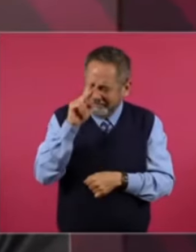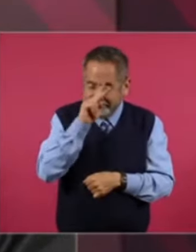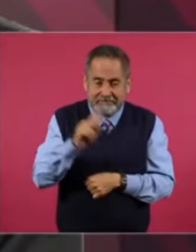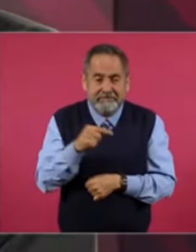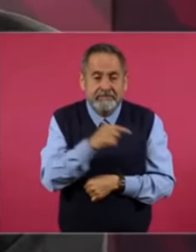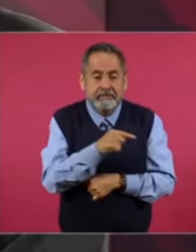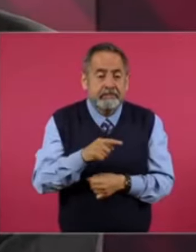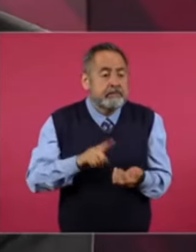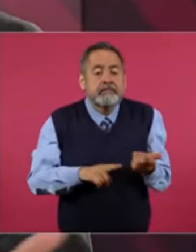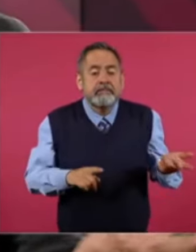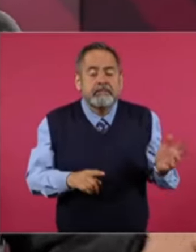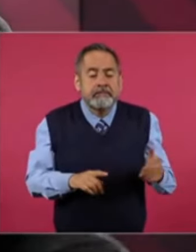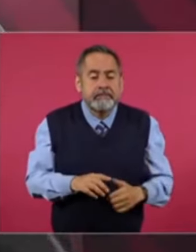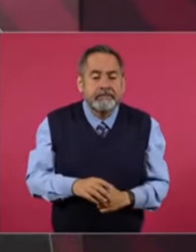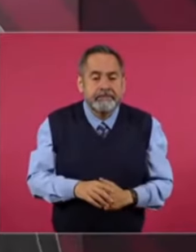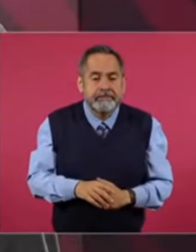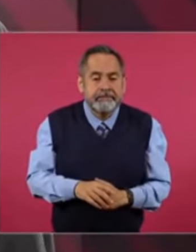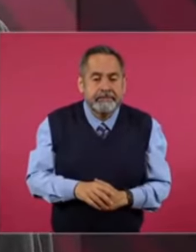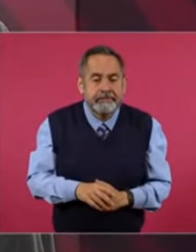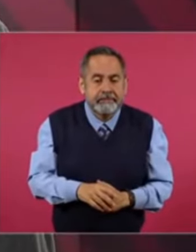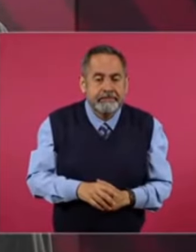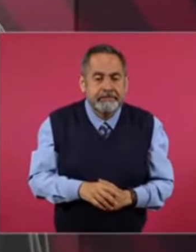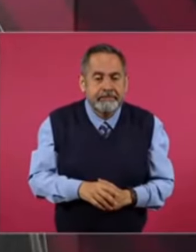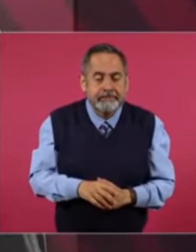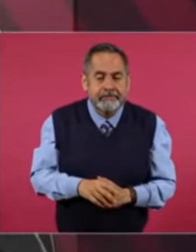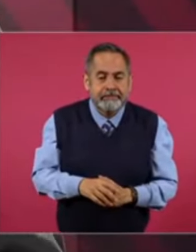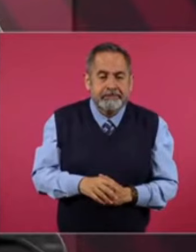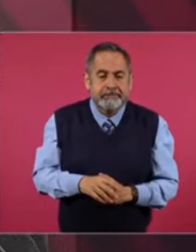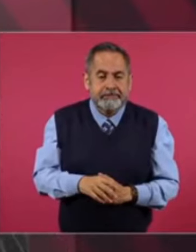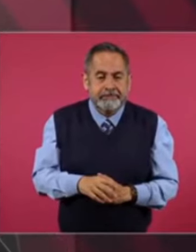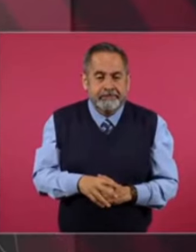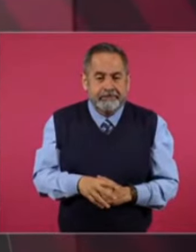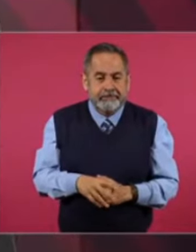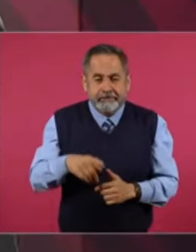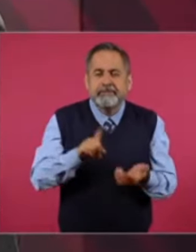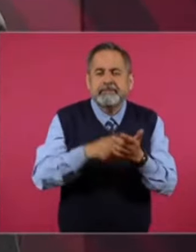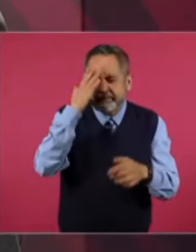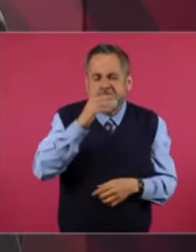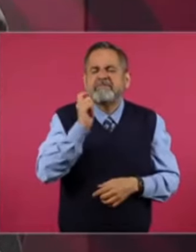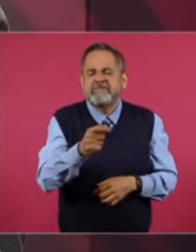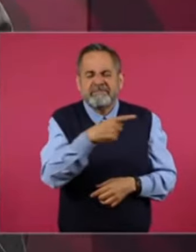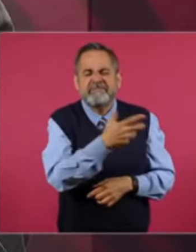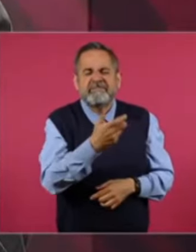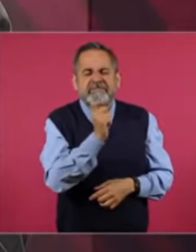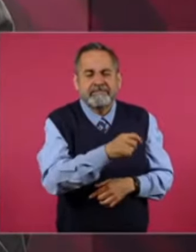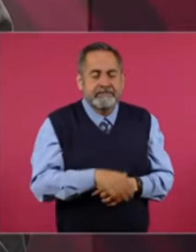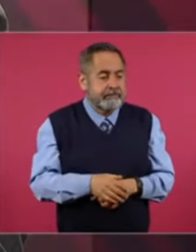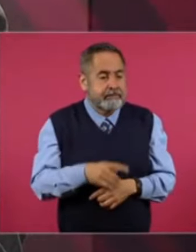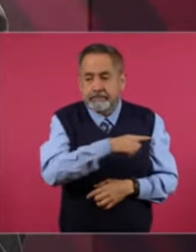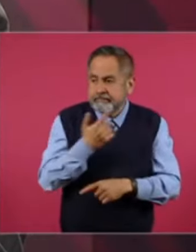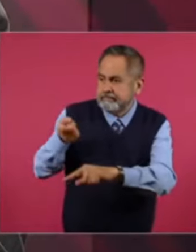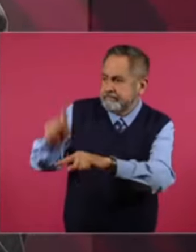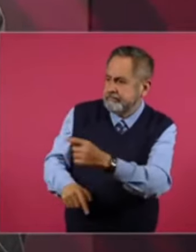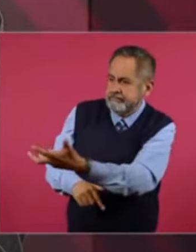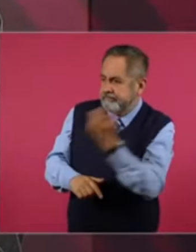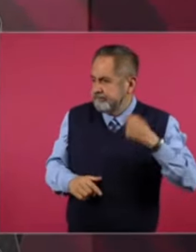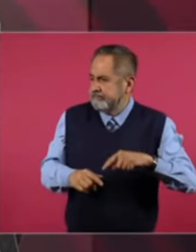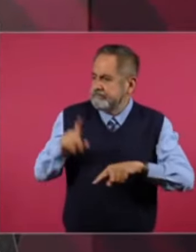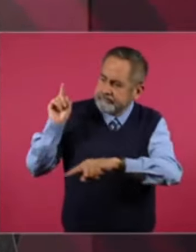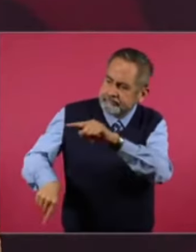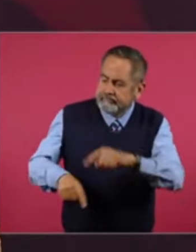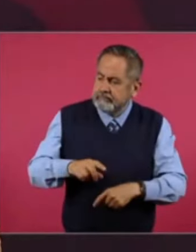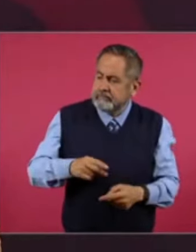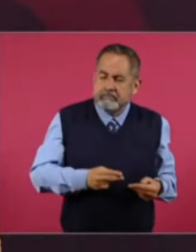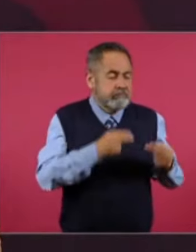Porque ellos. Saben que. Se hicieron. Privatizaron. Ferrocarriles.